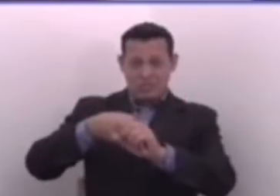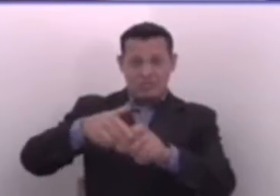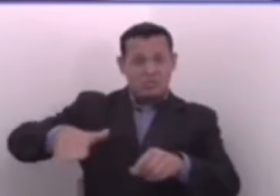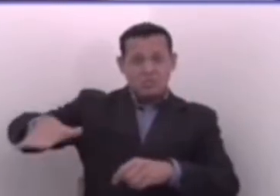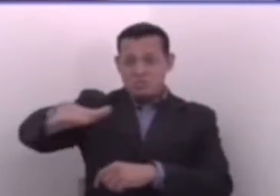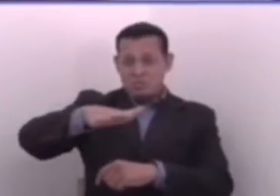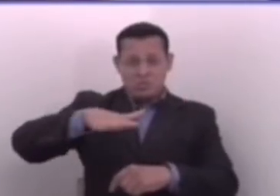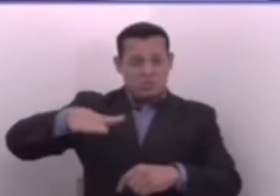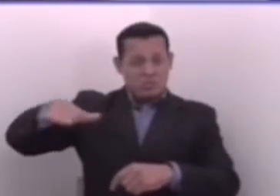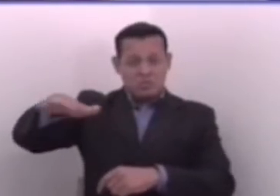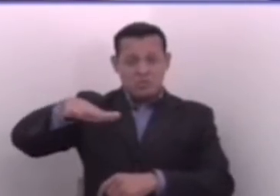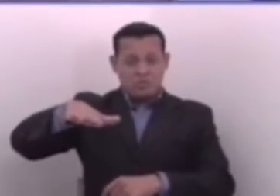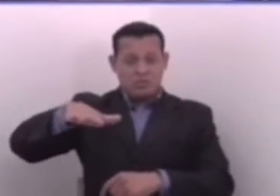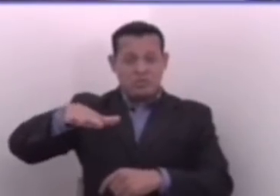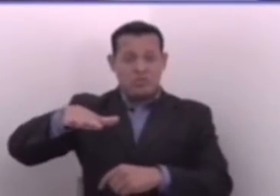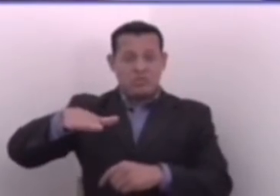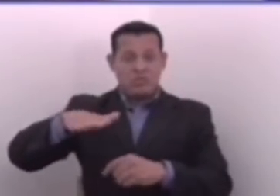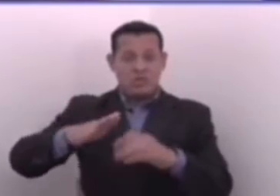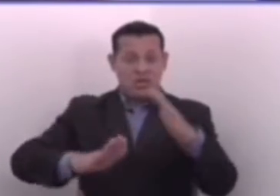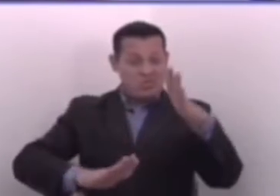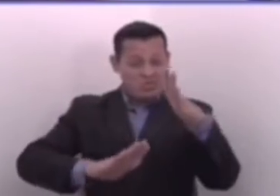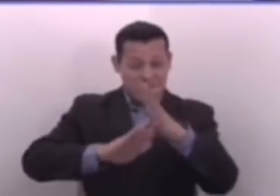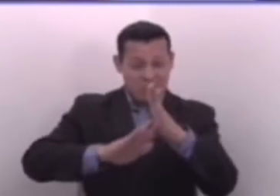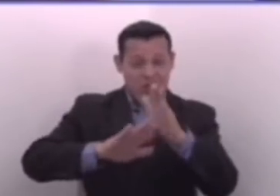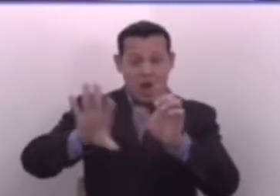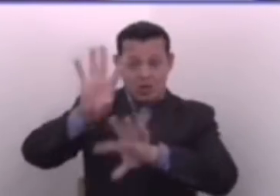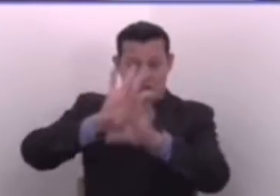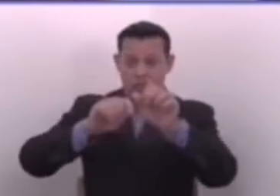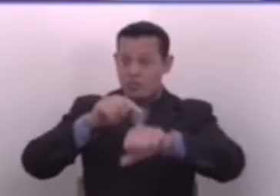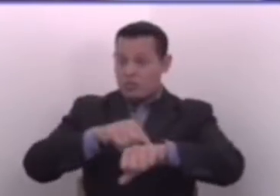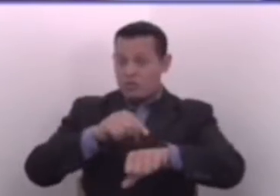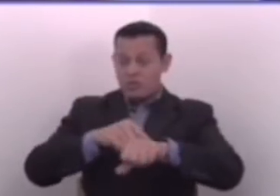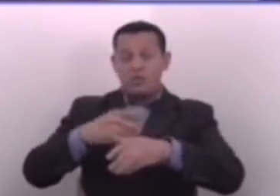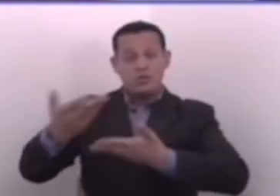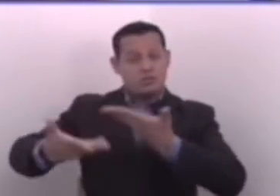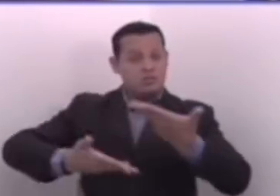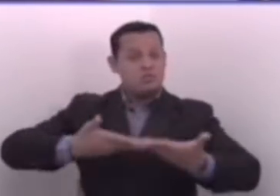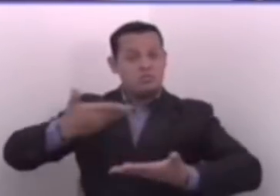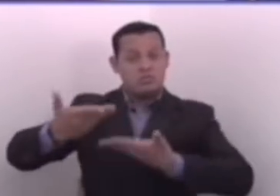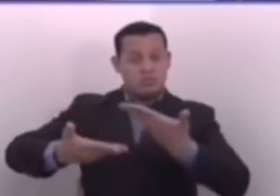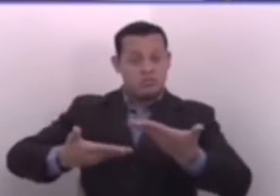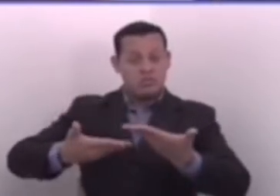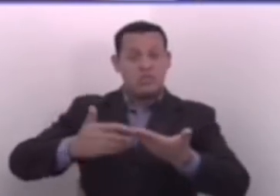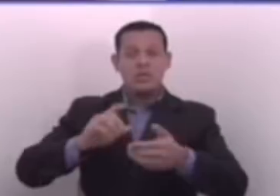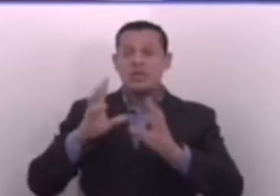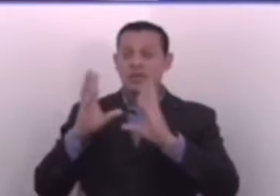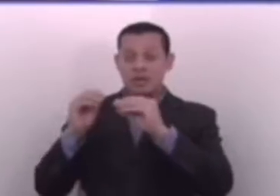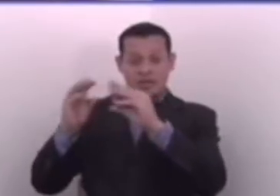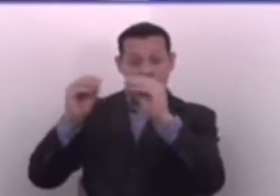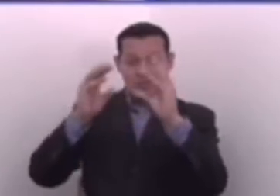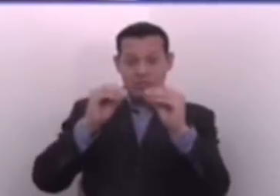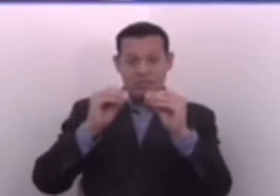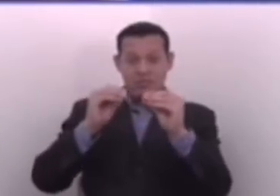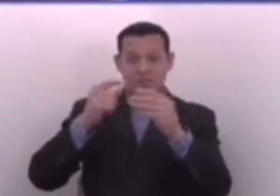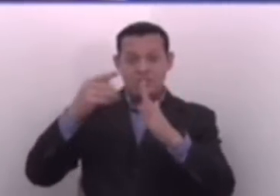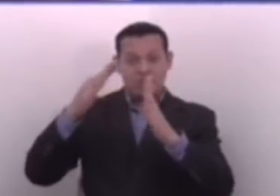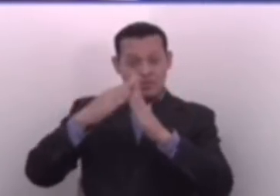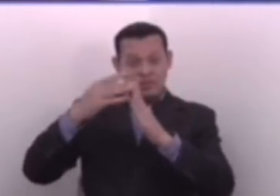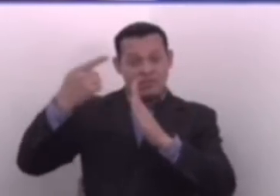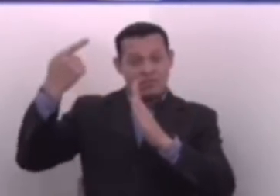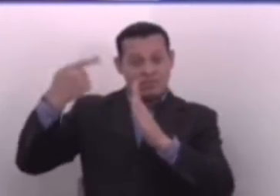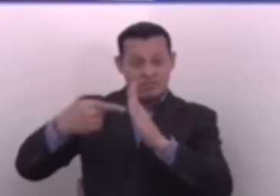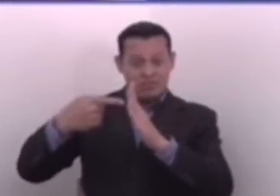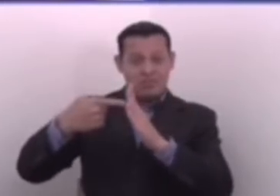territorios que limitaban en algún momento también el comercio. Estamos hablando de un régimen de